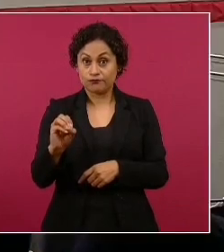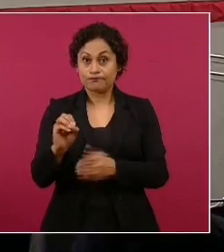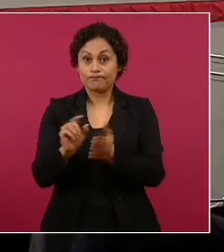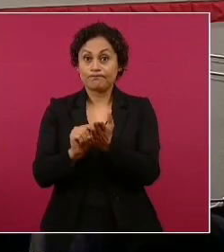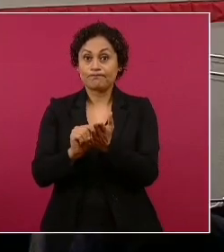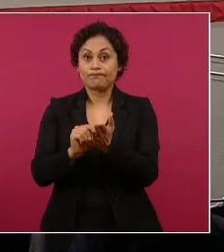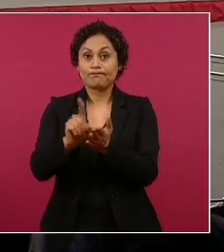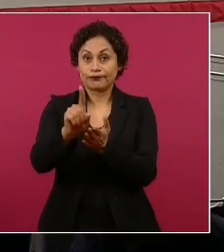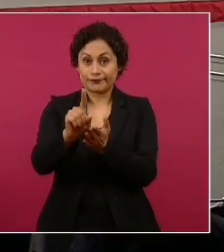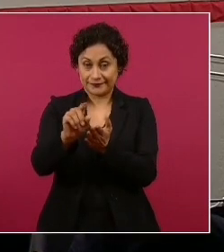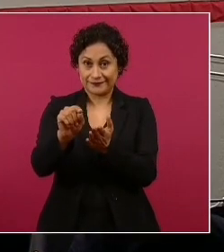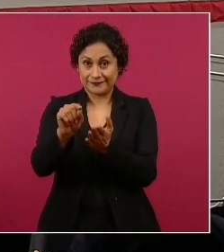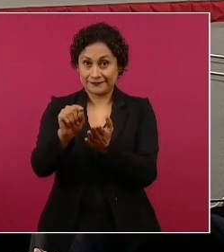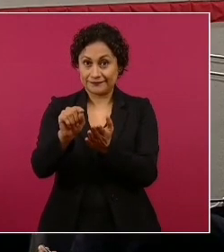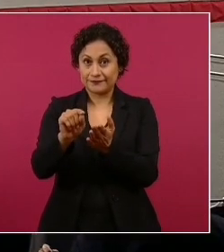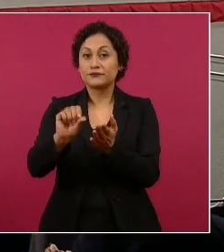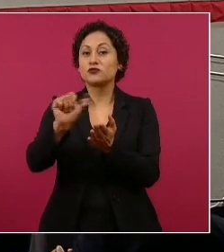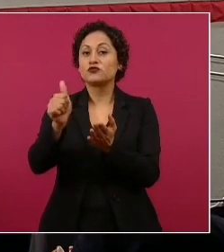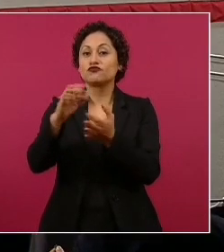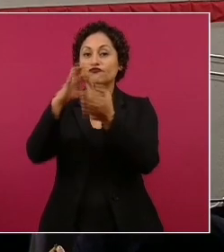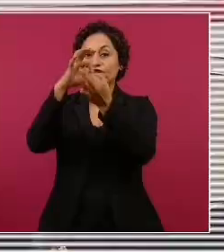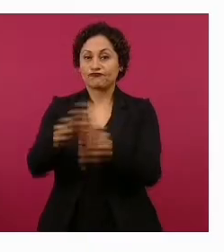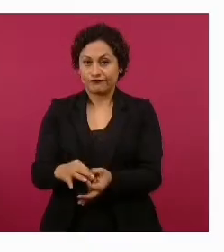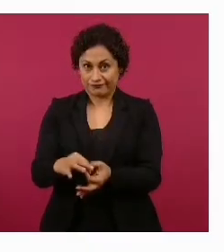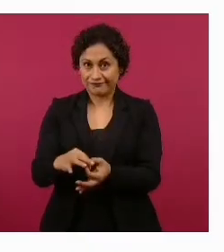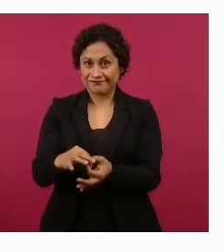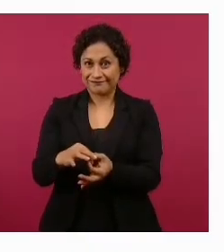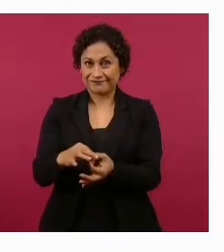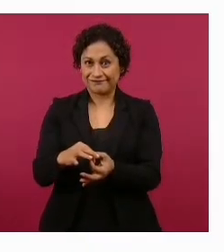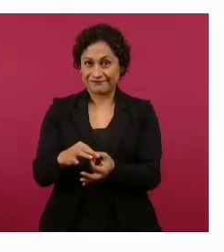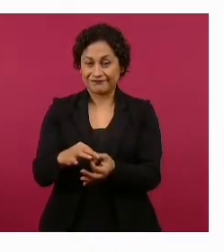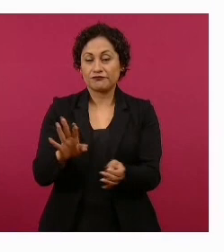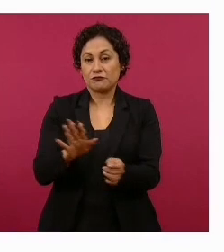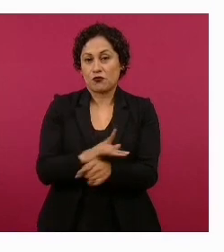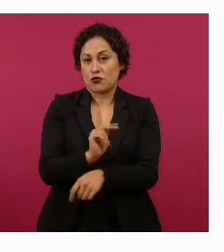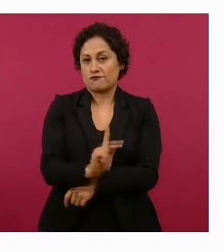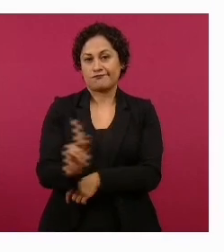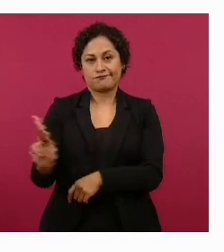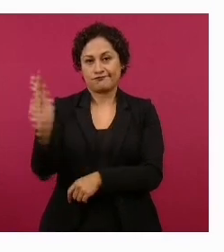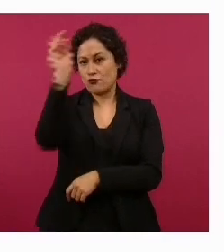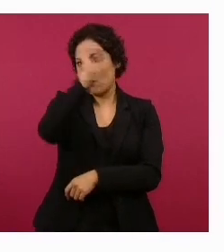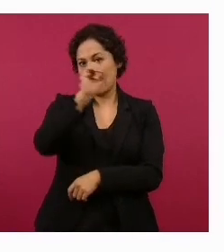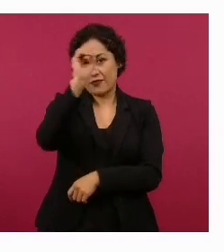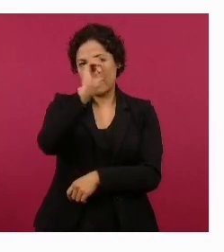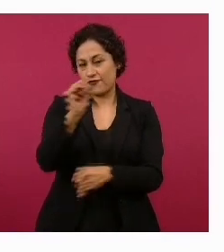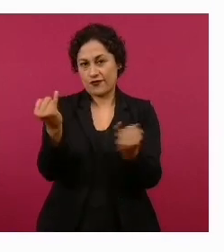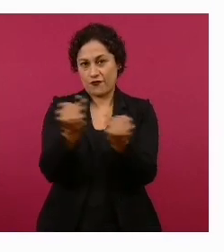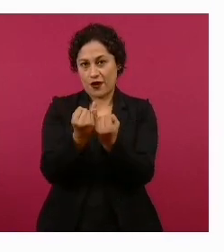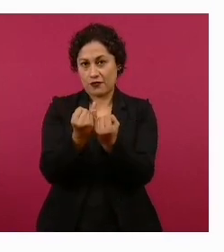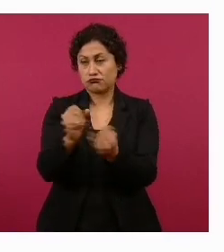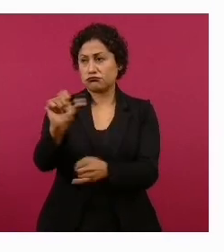porque coincide plenamente, como muchos otros.